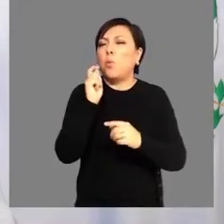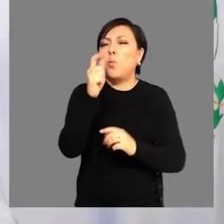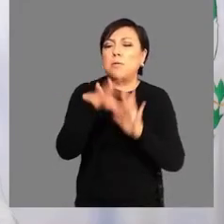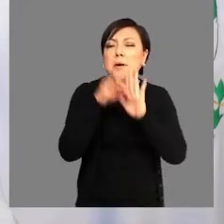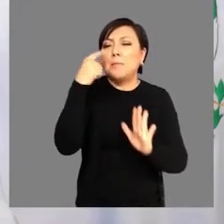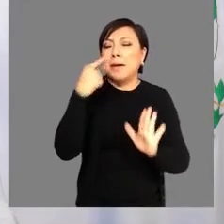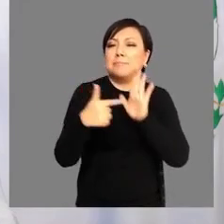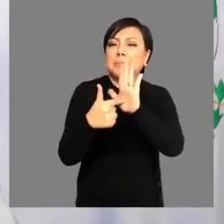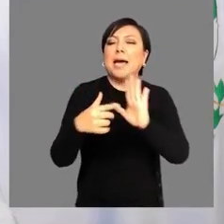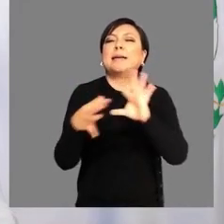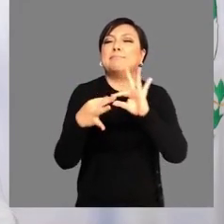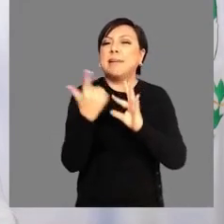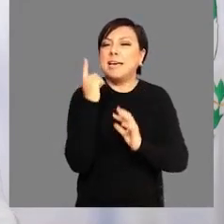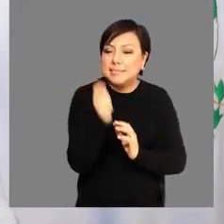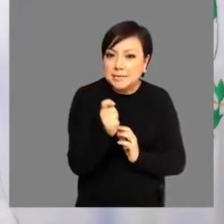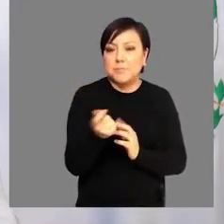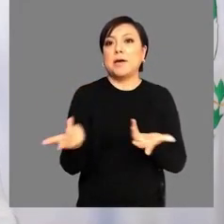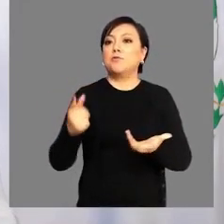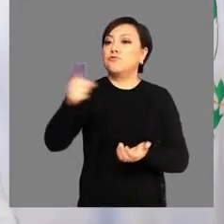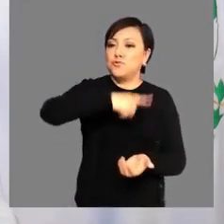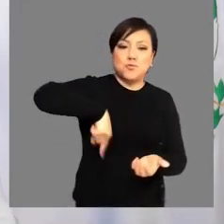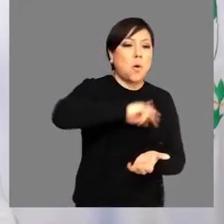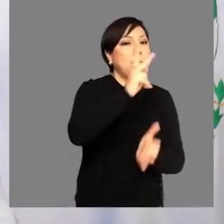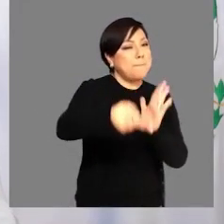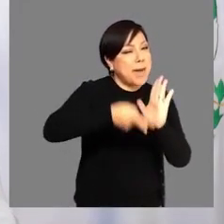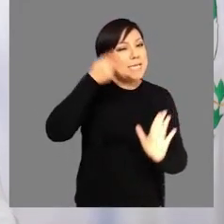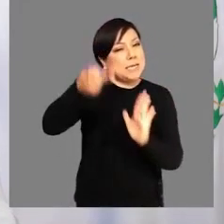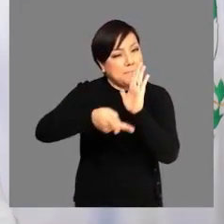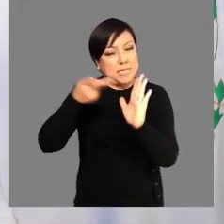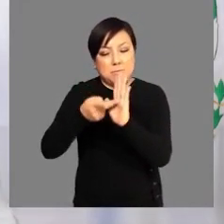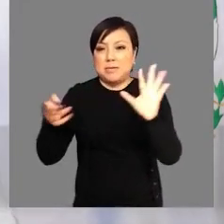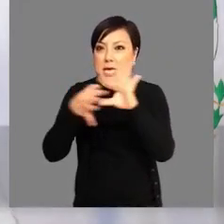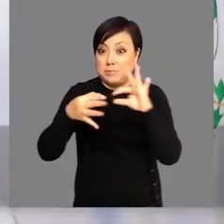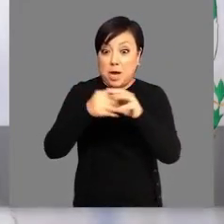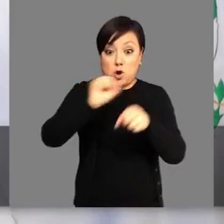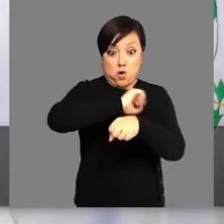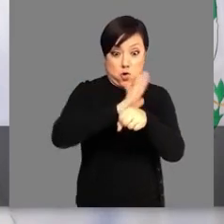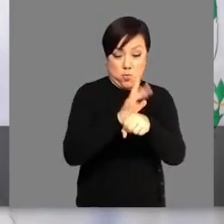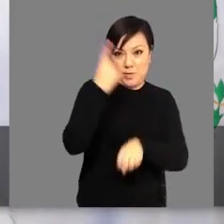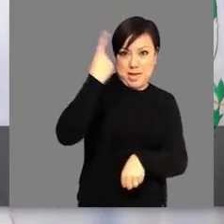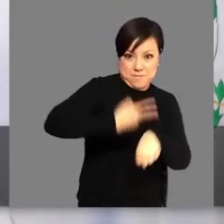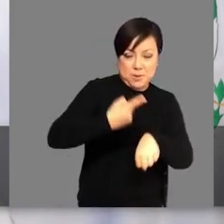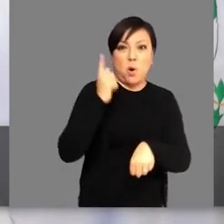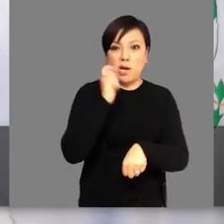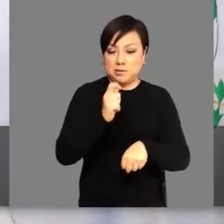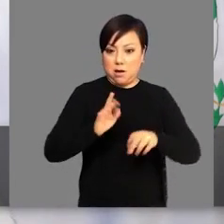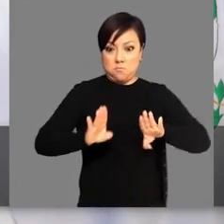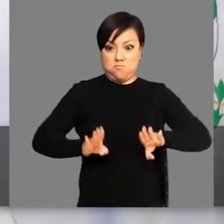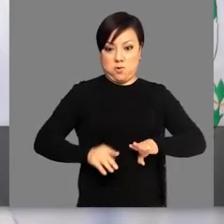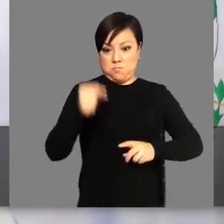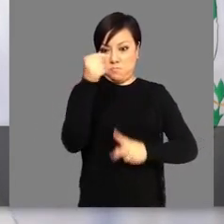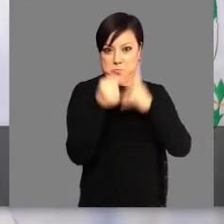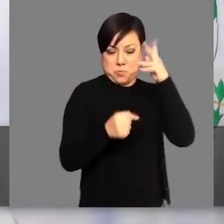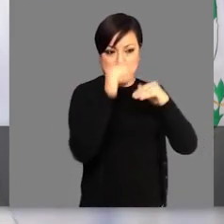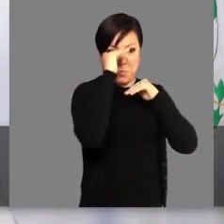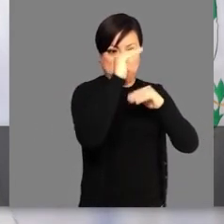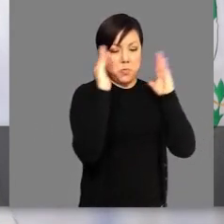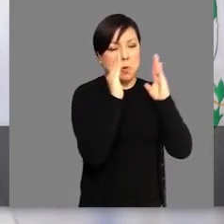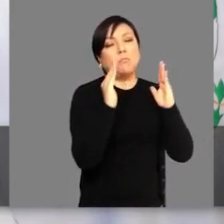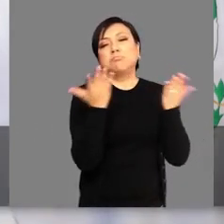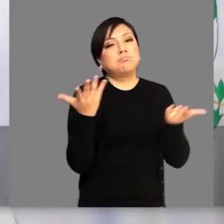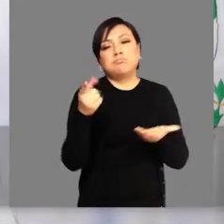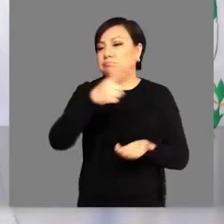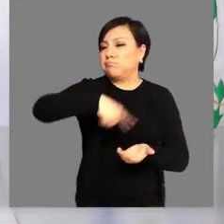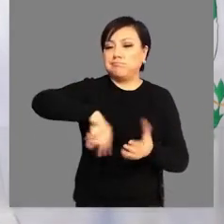¿Qué necesitas entender? Algo que ya hemos repetido sin descanso. COVID-19 no tiene un patrón de comportamiento definido.